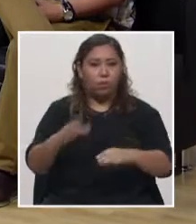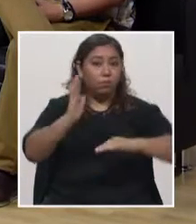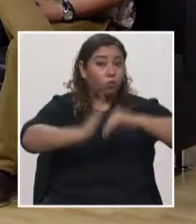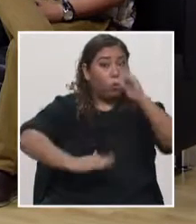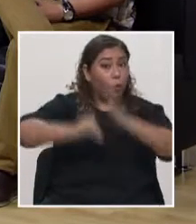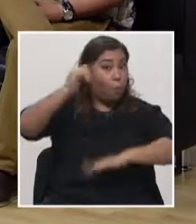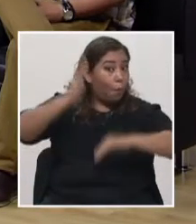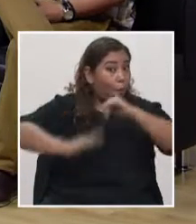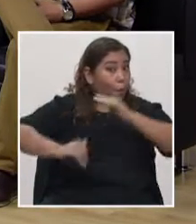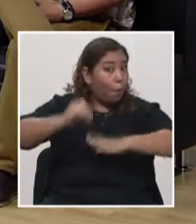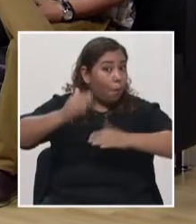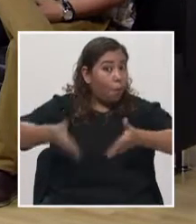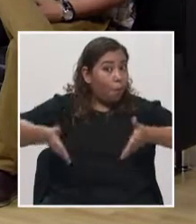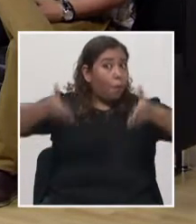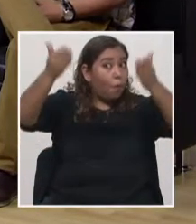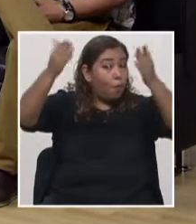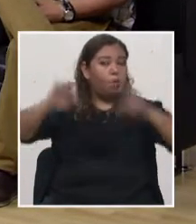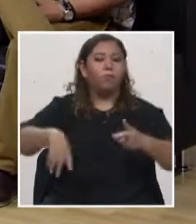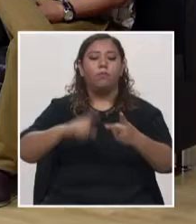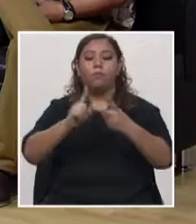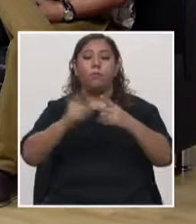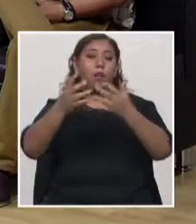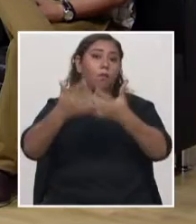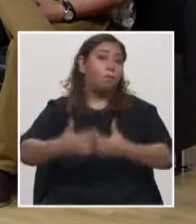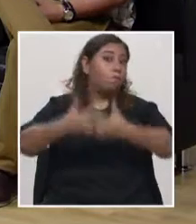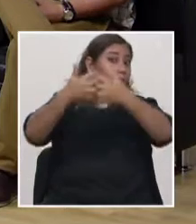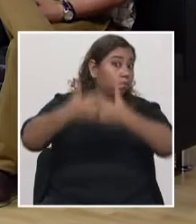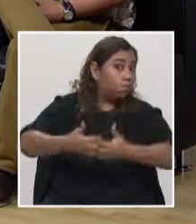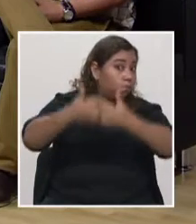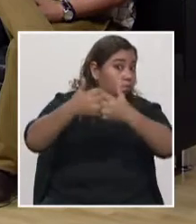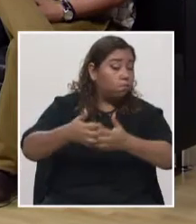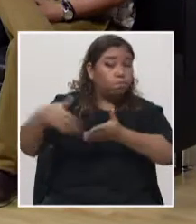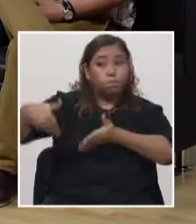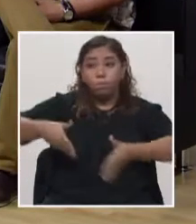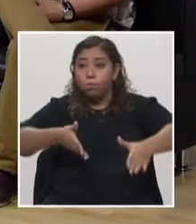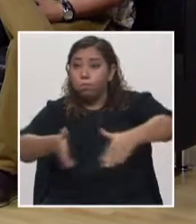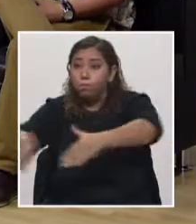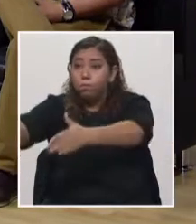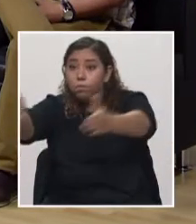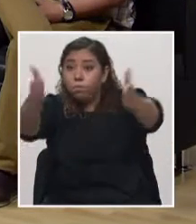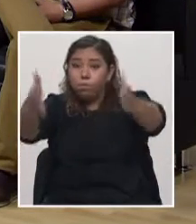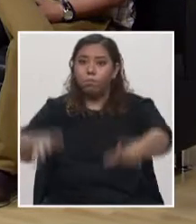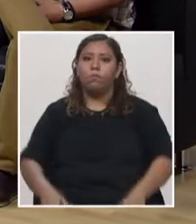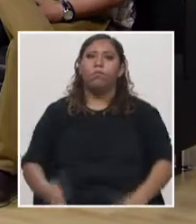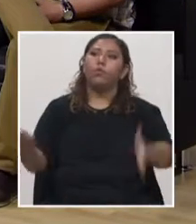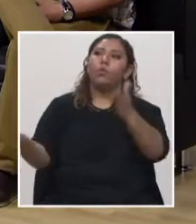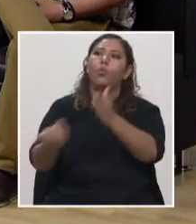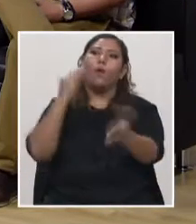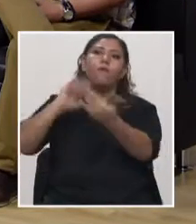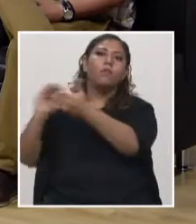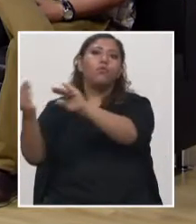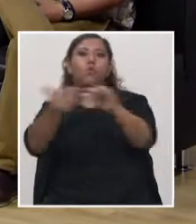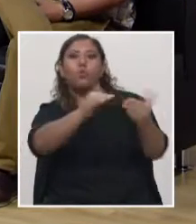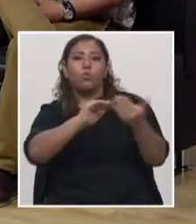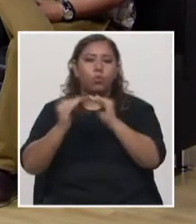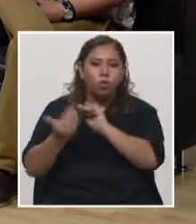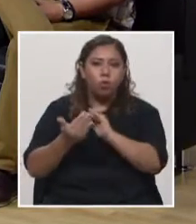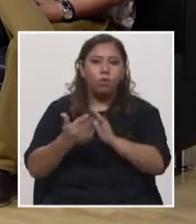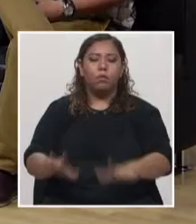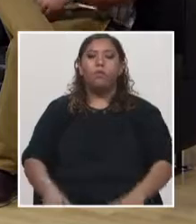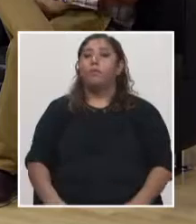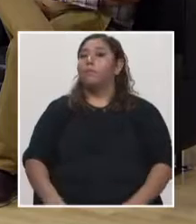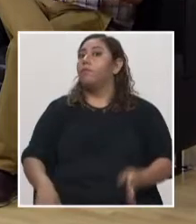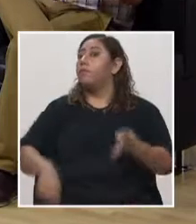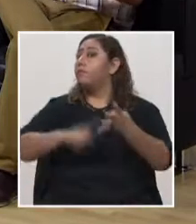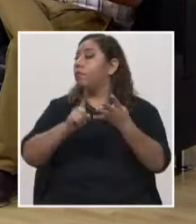hacemos represas, hacemos caminos, hacemos urbanizaciones, realizamos edificaciones